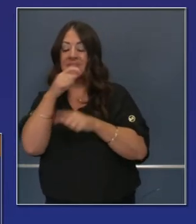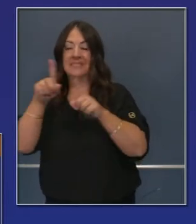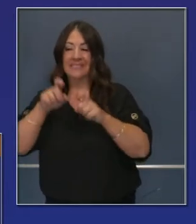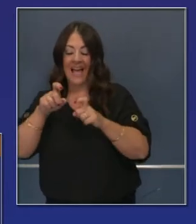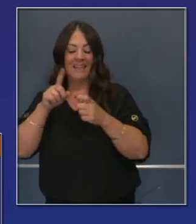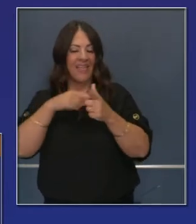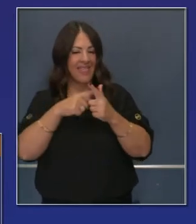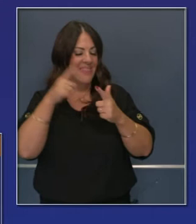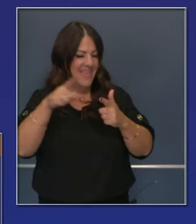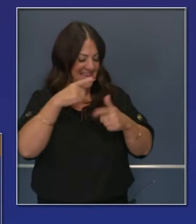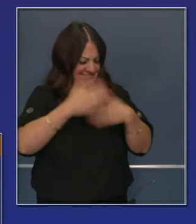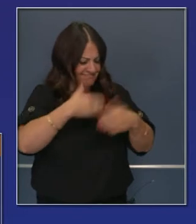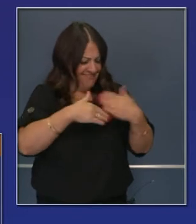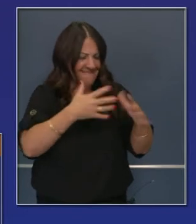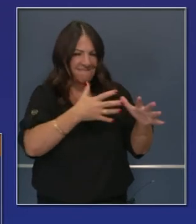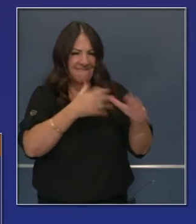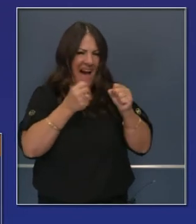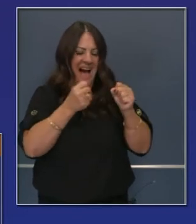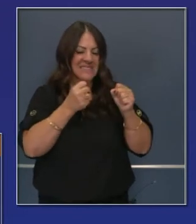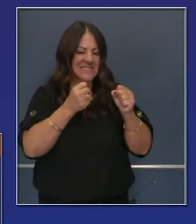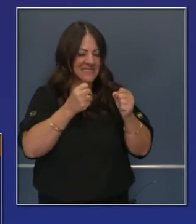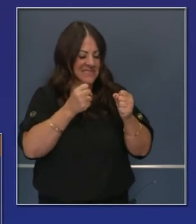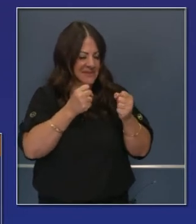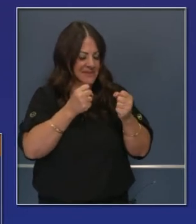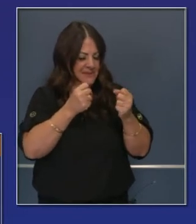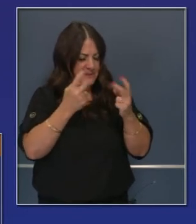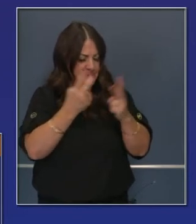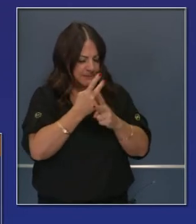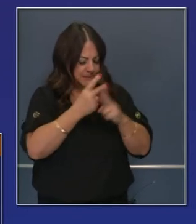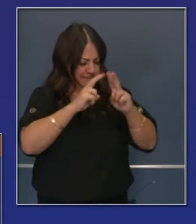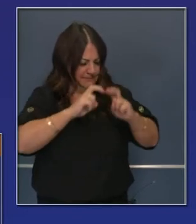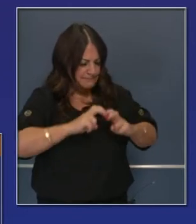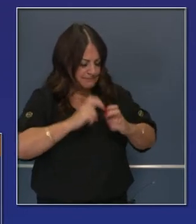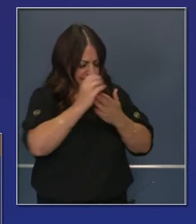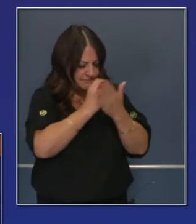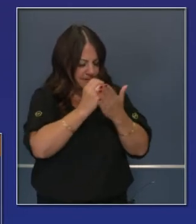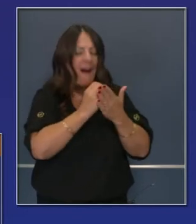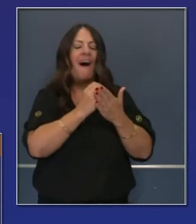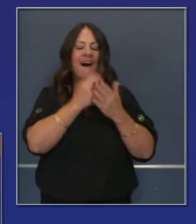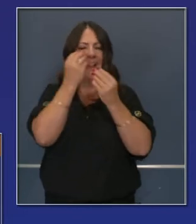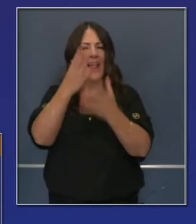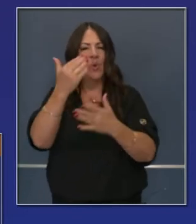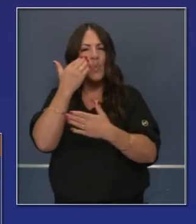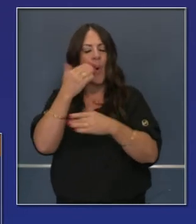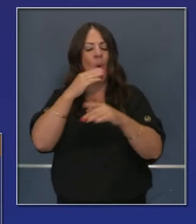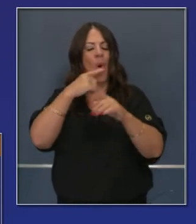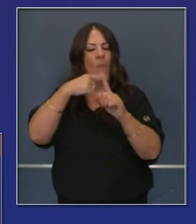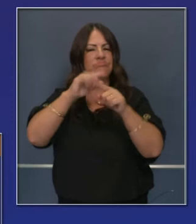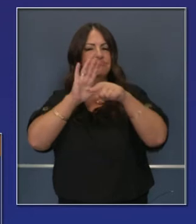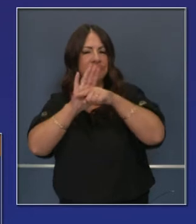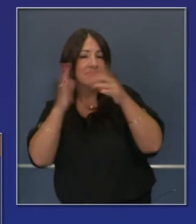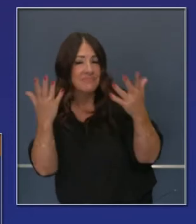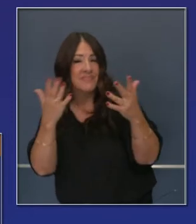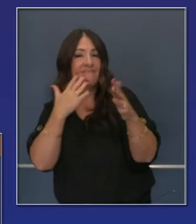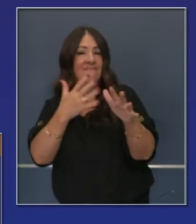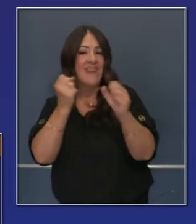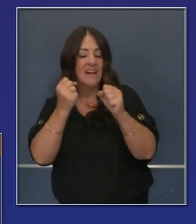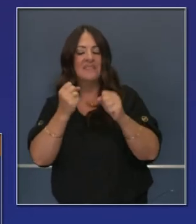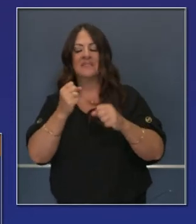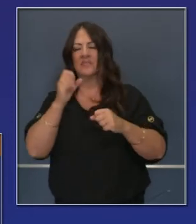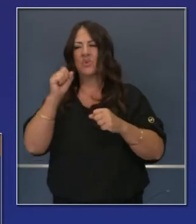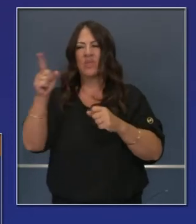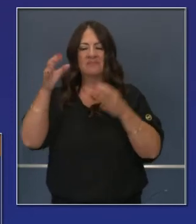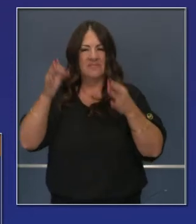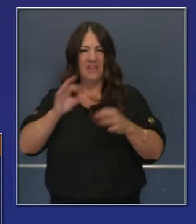bajado el número de pruebas, nosotros estamos acelerando los esfuerzos para pruebas diagnósticas. Les hablamos de